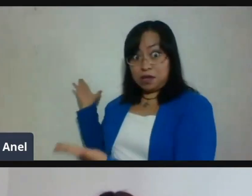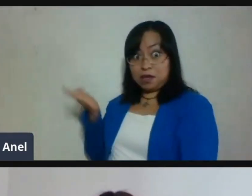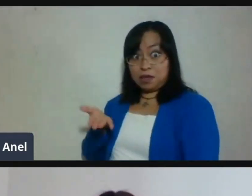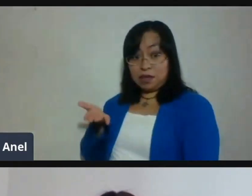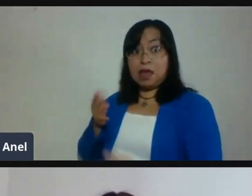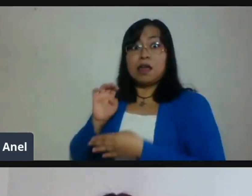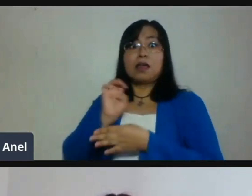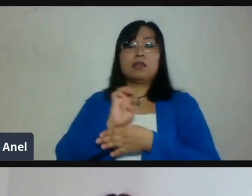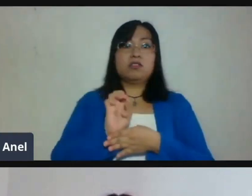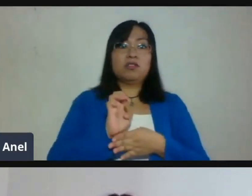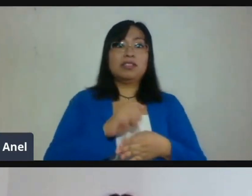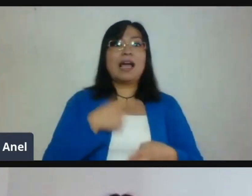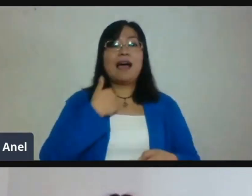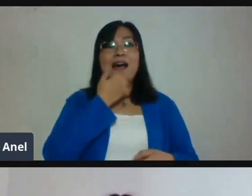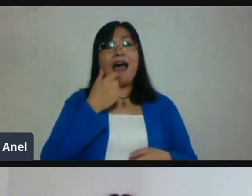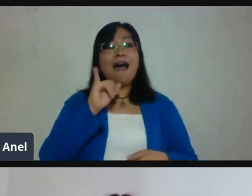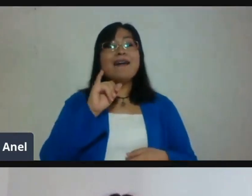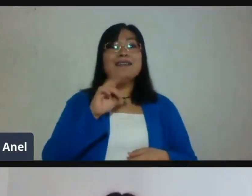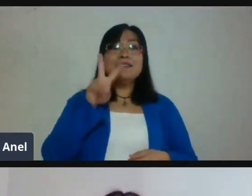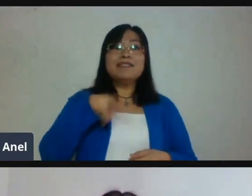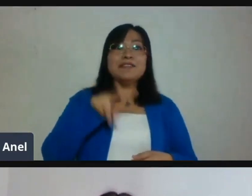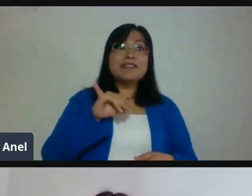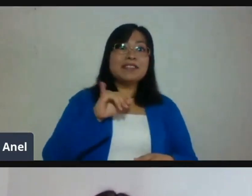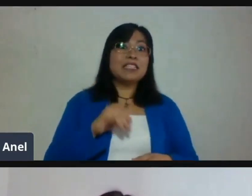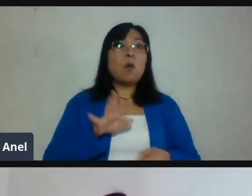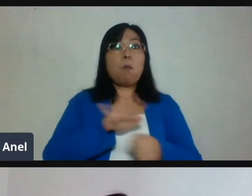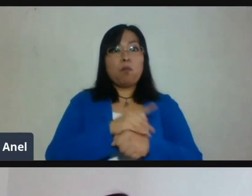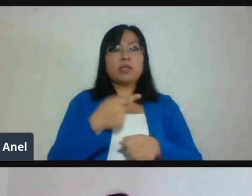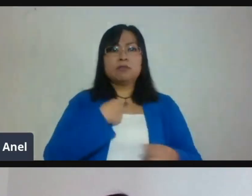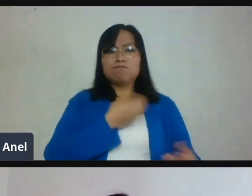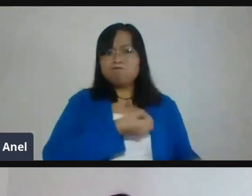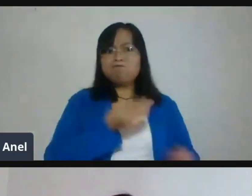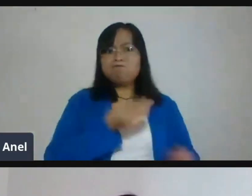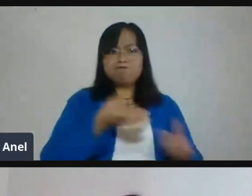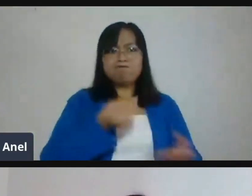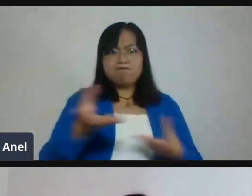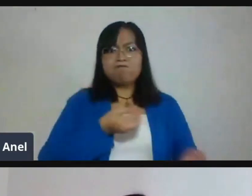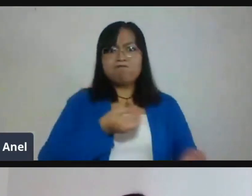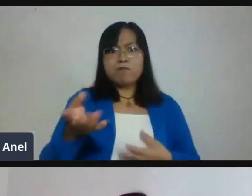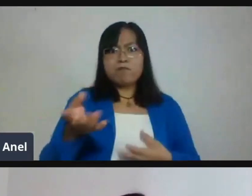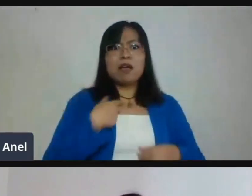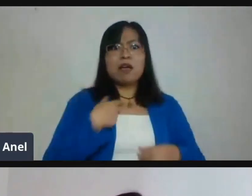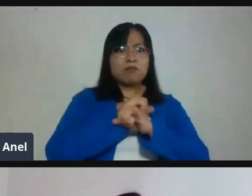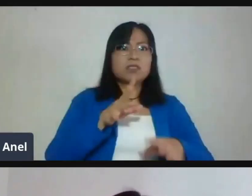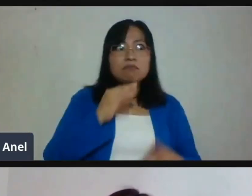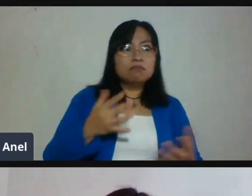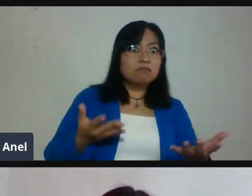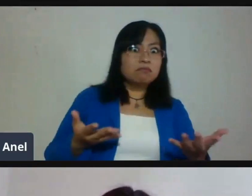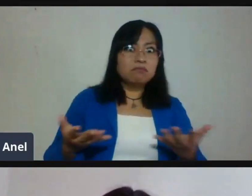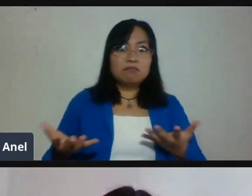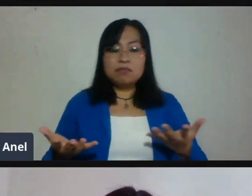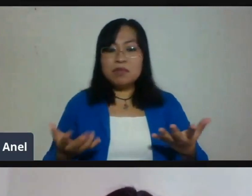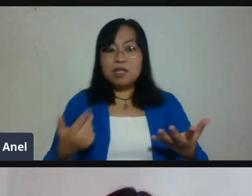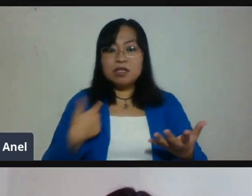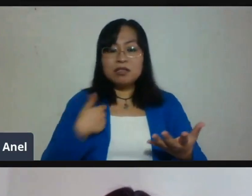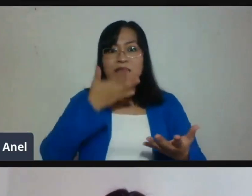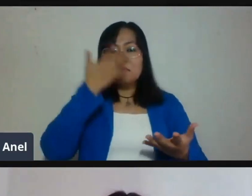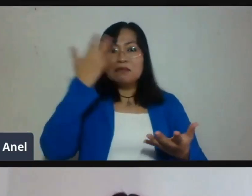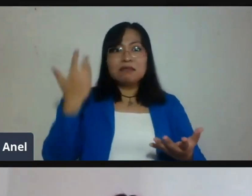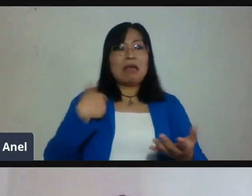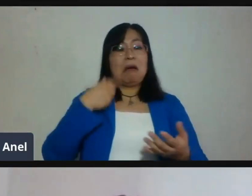si estamos poniendo a los papás a que, a que lleven toda esta carga académica que no saben cómo. ¿No? Ok.